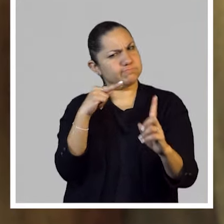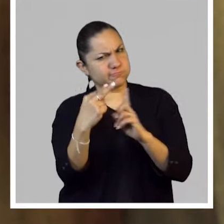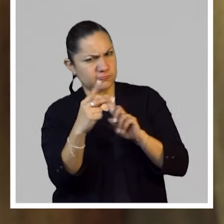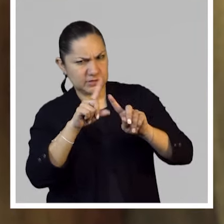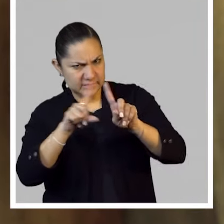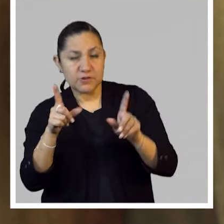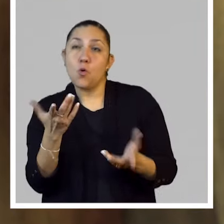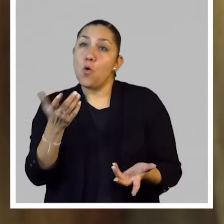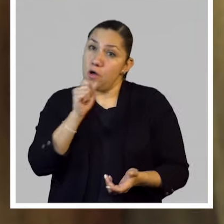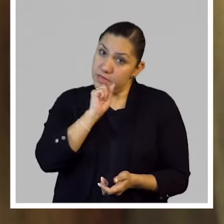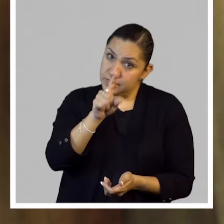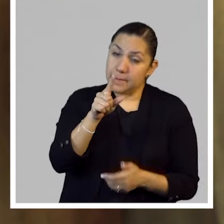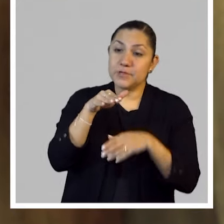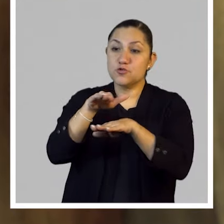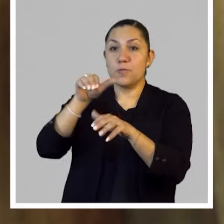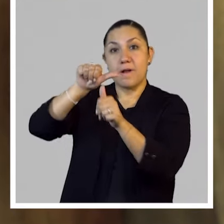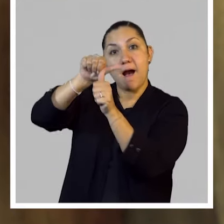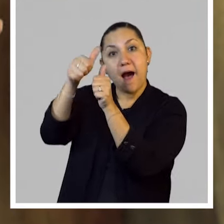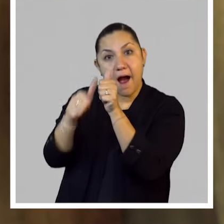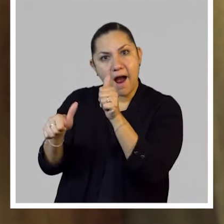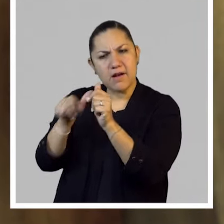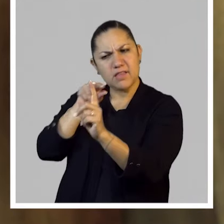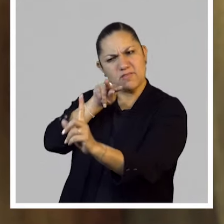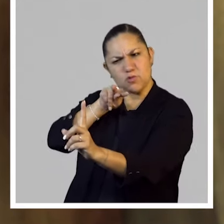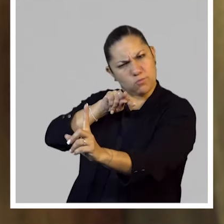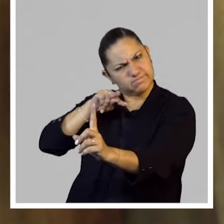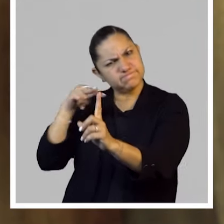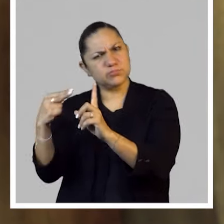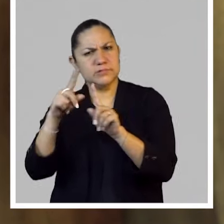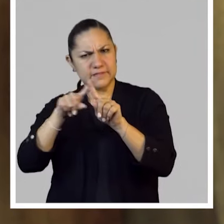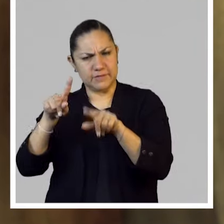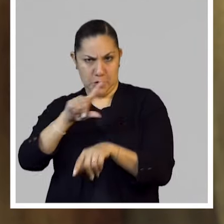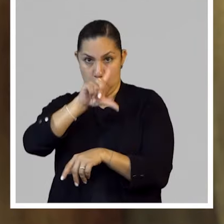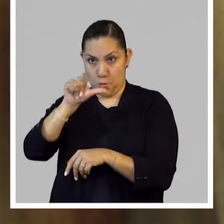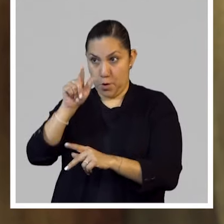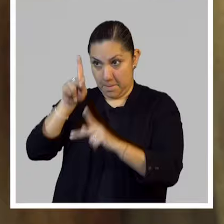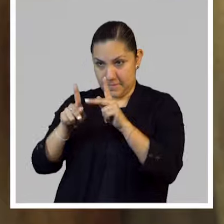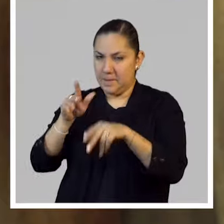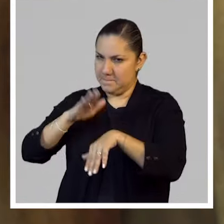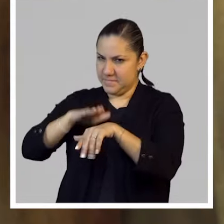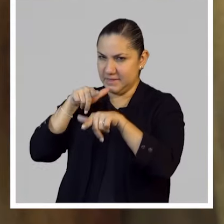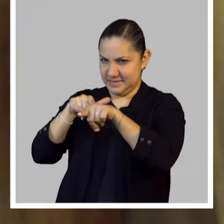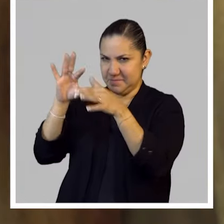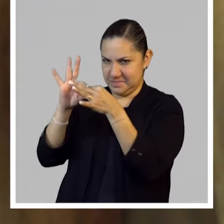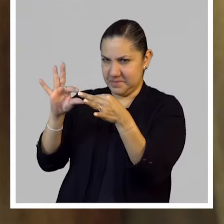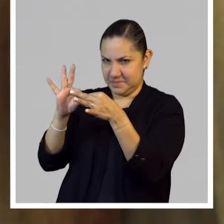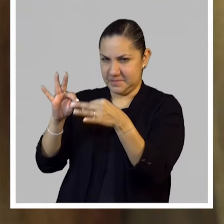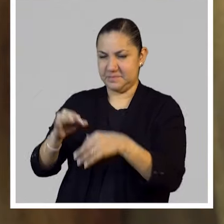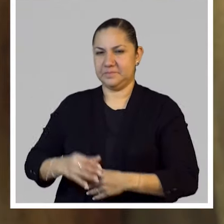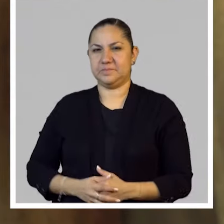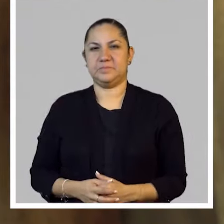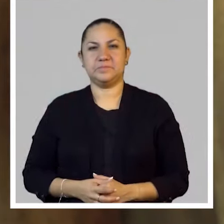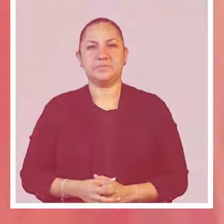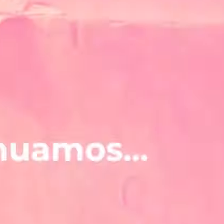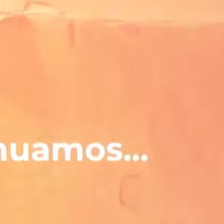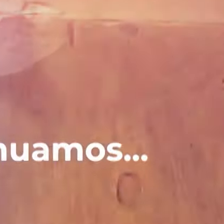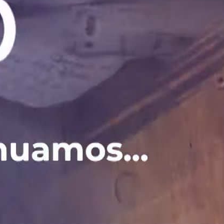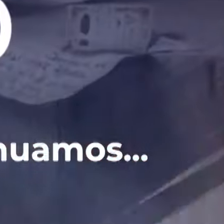al estatus quo del arte en sí, yo creo. Y ahora que regresemos, vamos a hablar de ello. No le cambien.